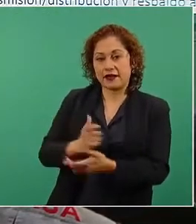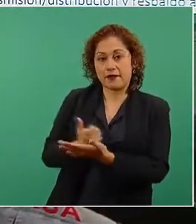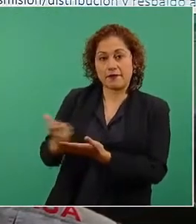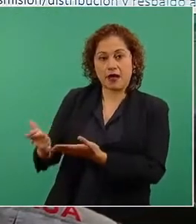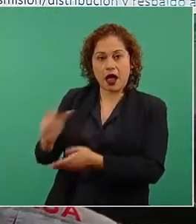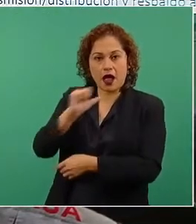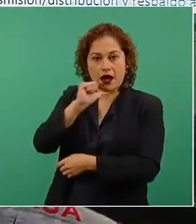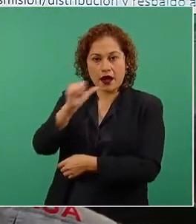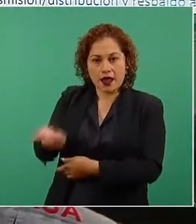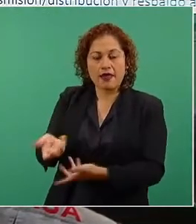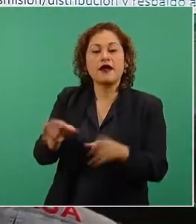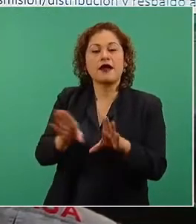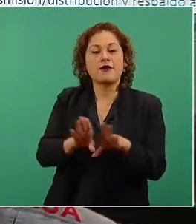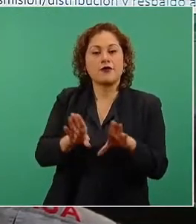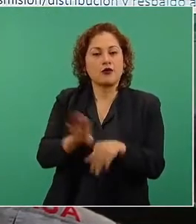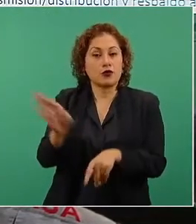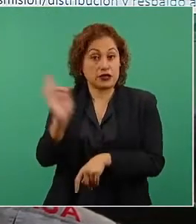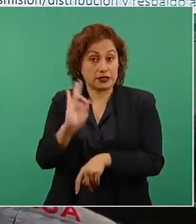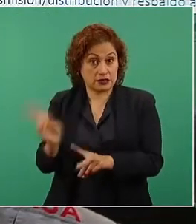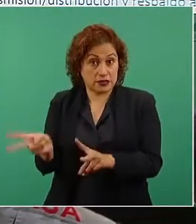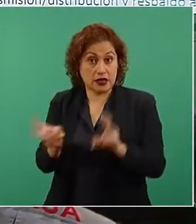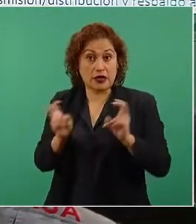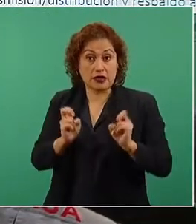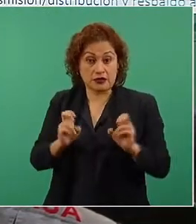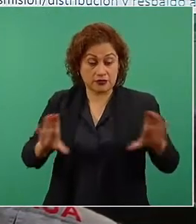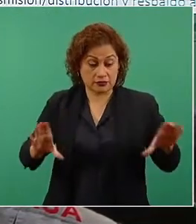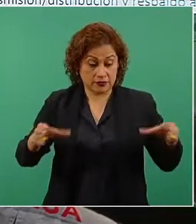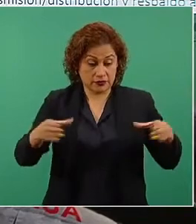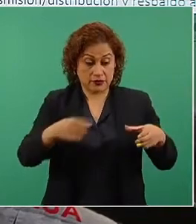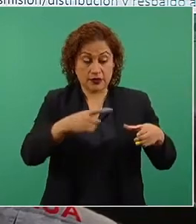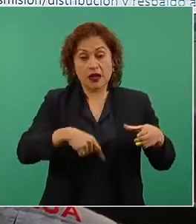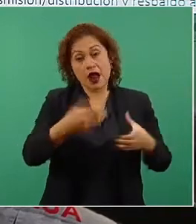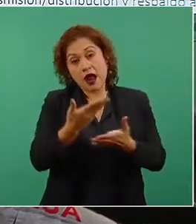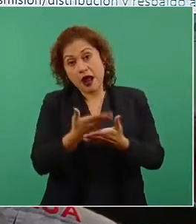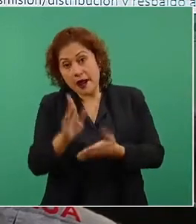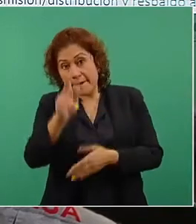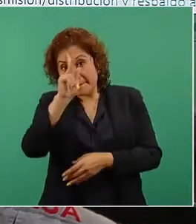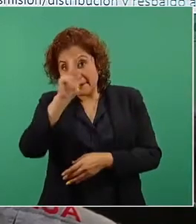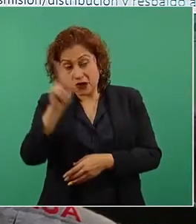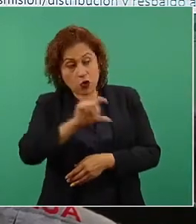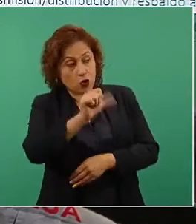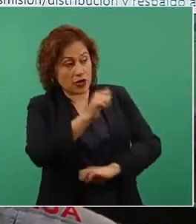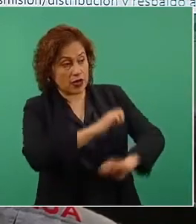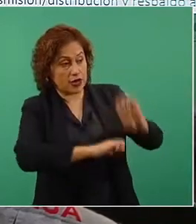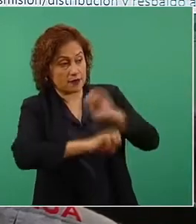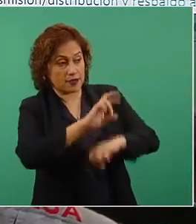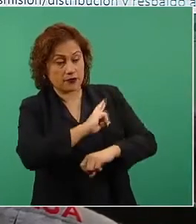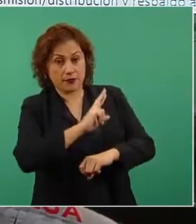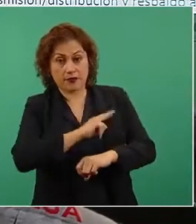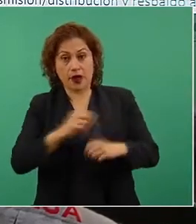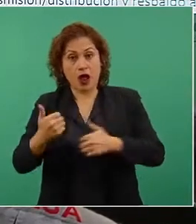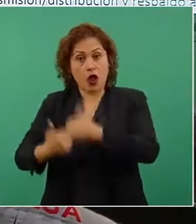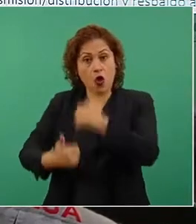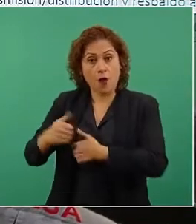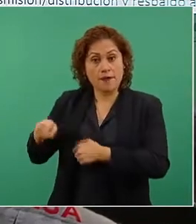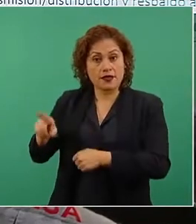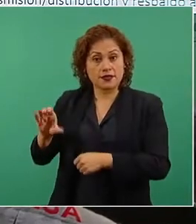ni pagan el respaldo tampoco, pues le estás generando una competencia desleal. Pero al mismo tiempo, pues estás